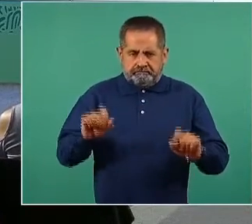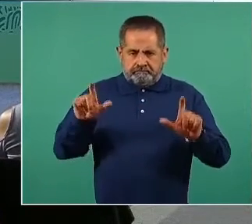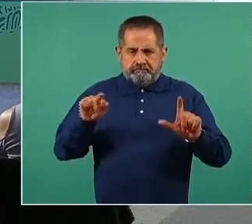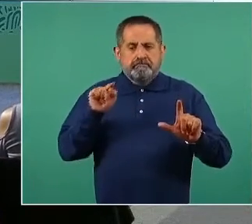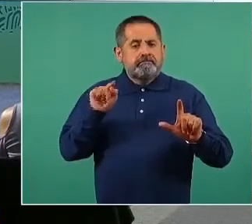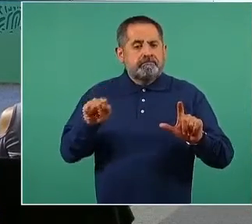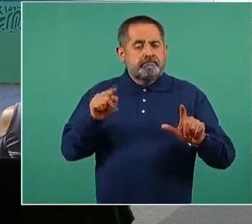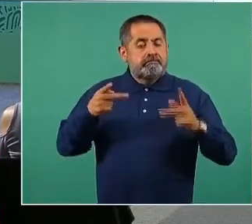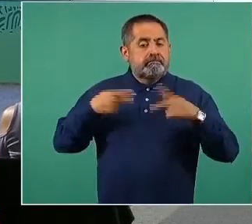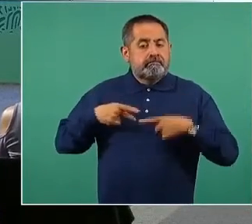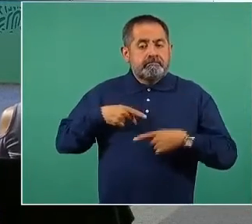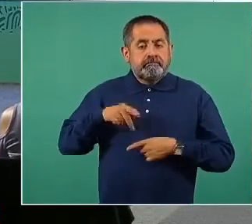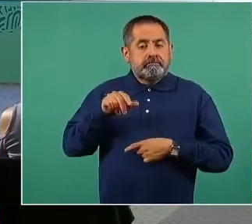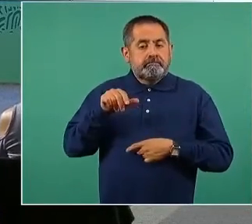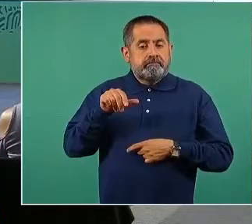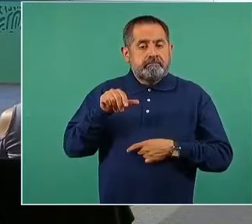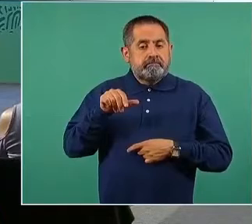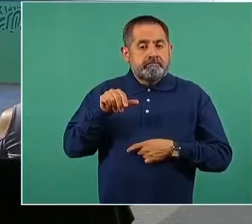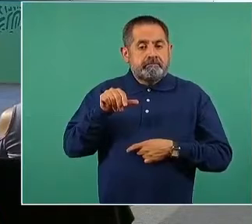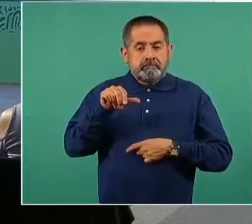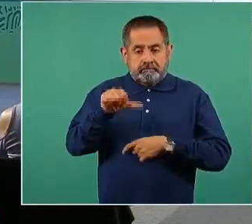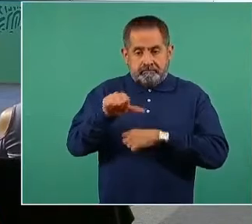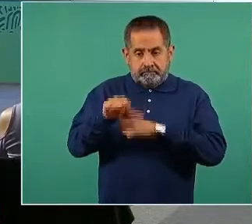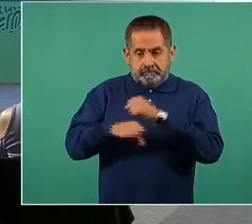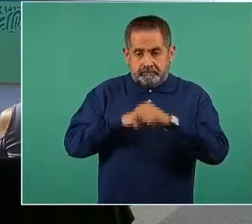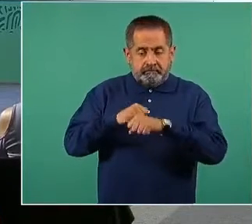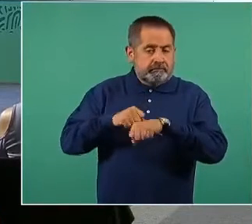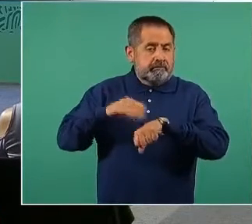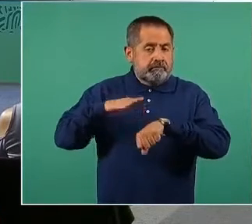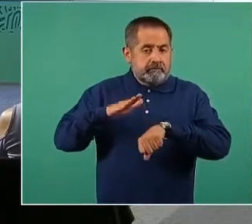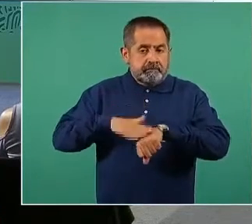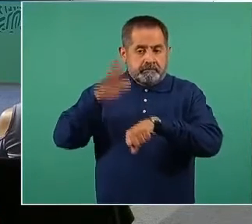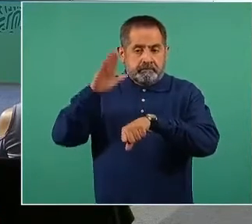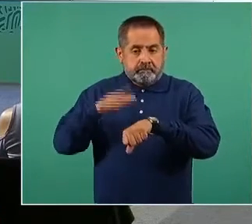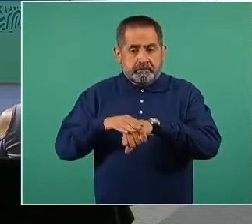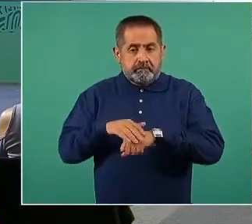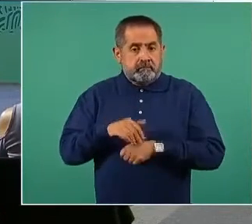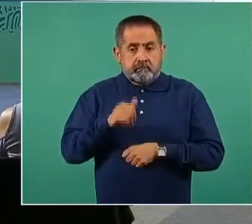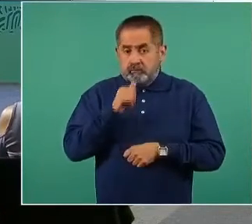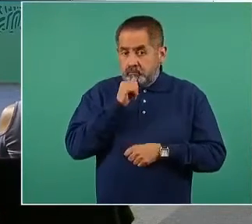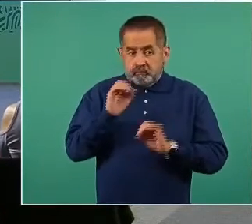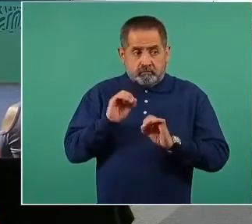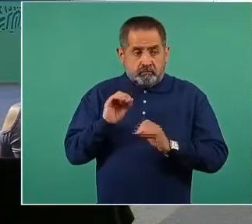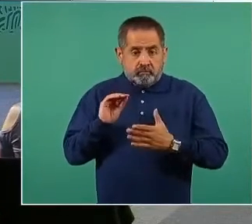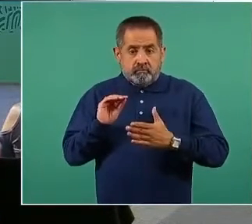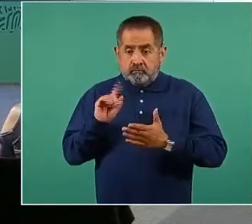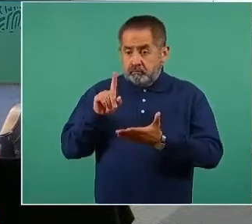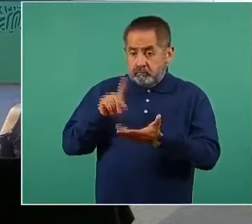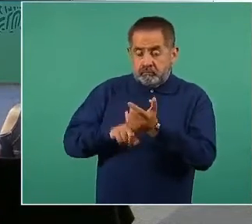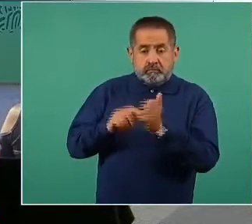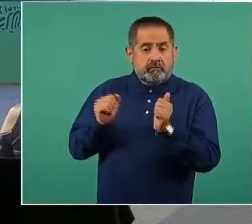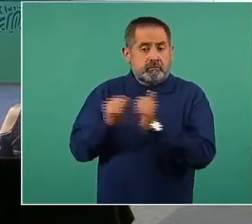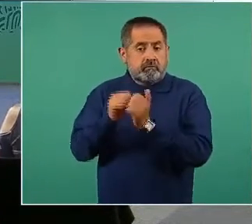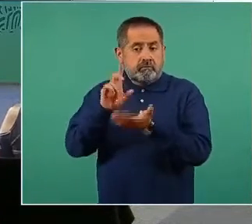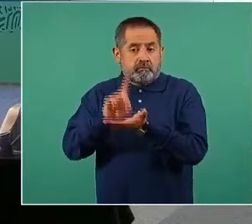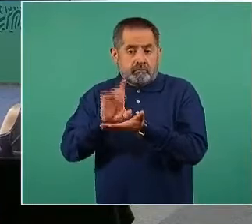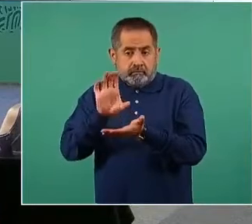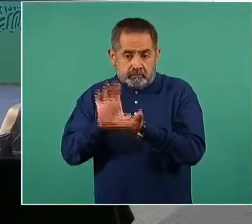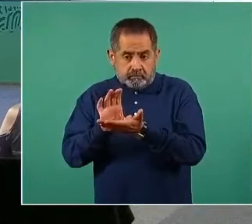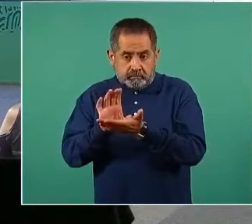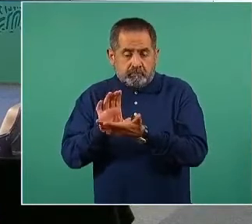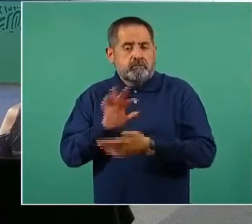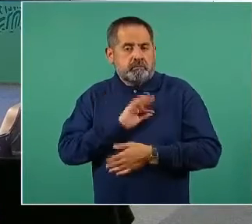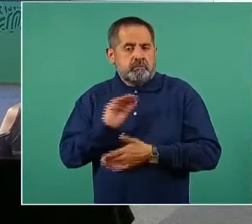las personas de 16 años o más que no estén registradas y vivan con una discapacidad puedan registrar